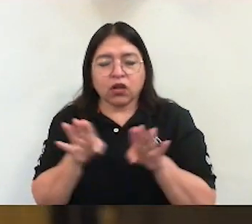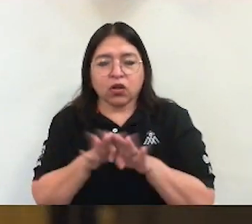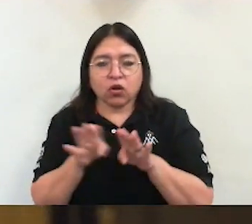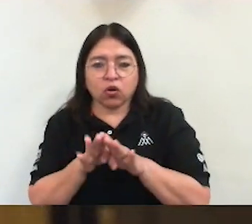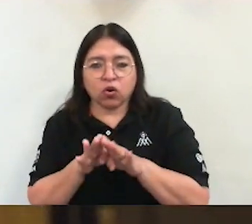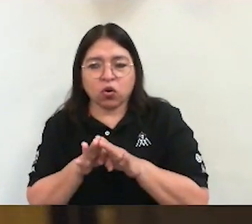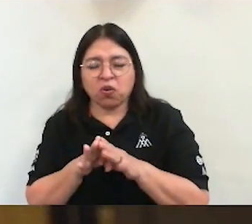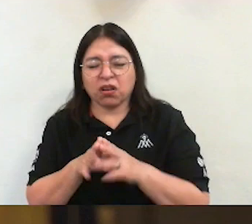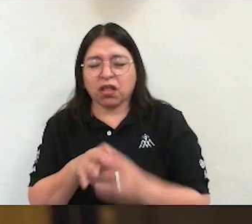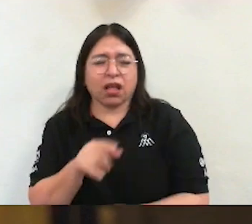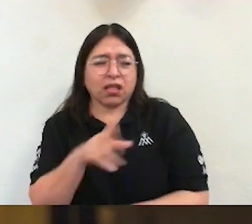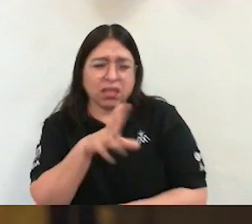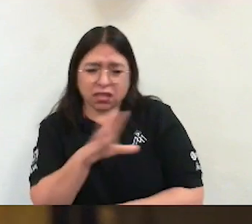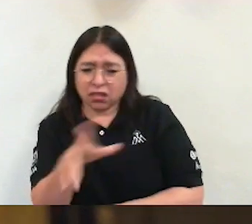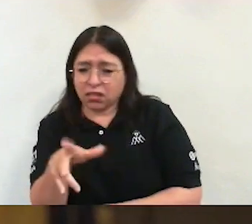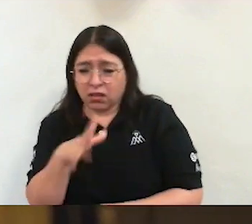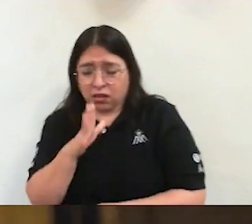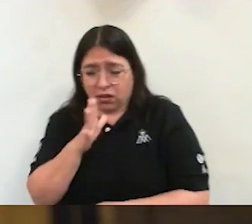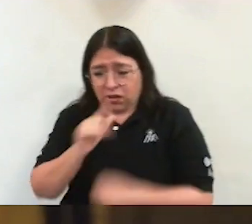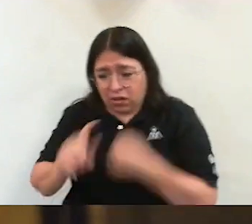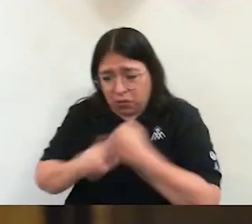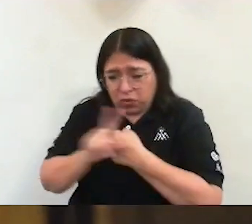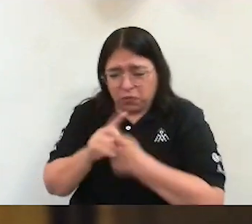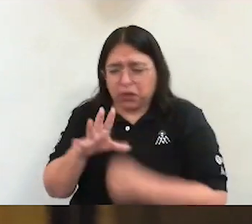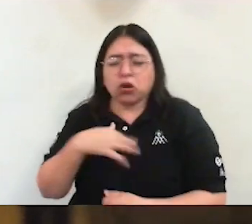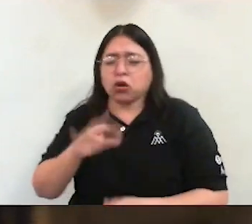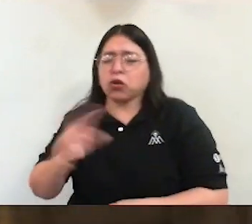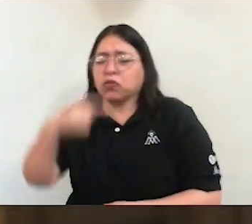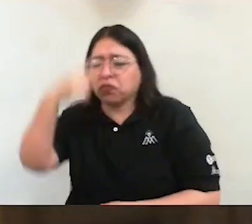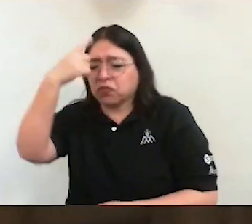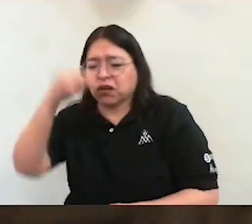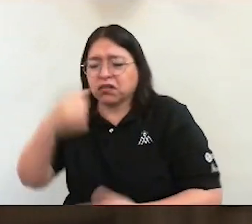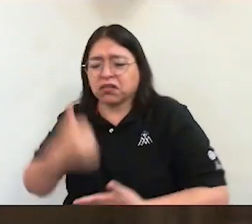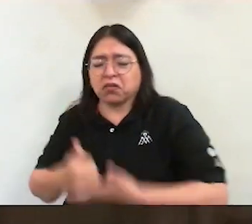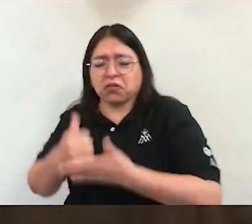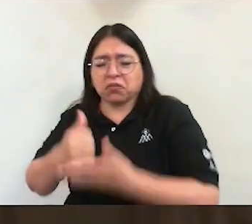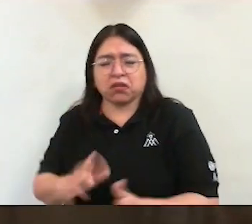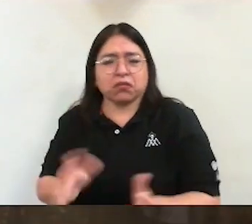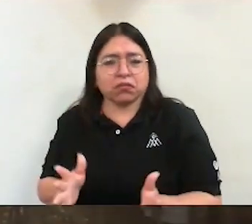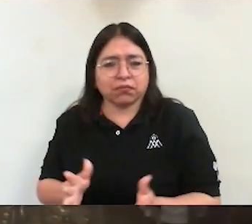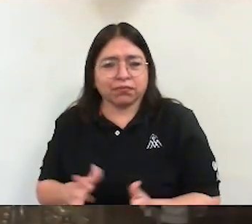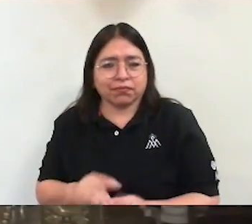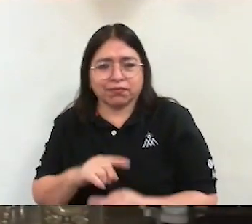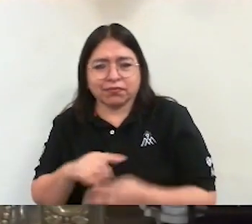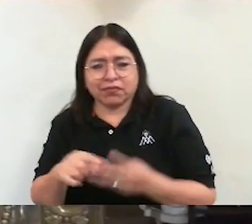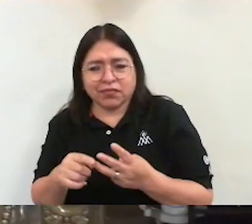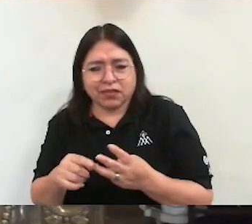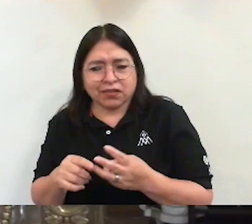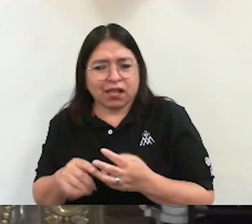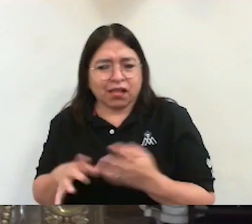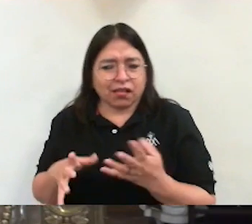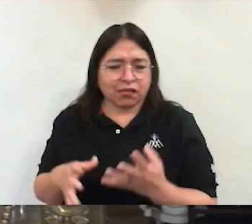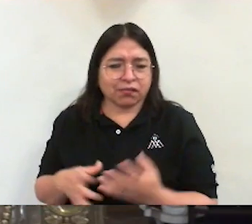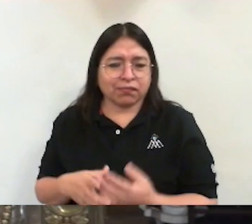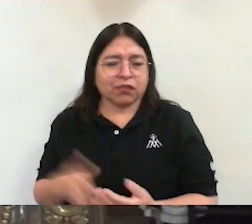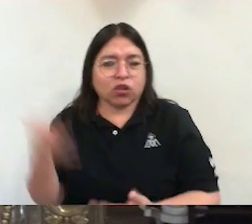fáciles, milagreras. Esas tentaciones